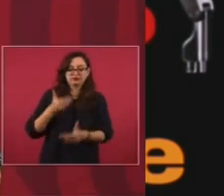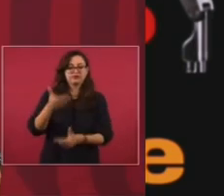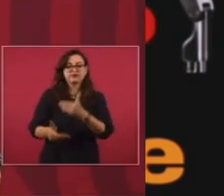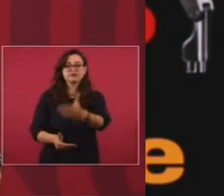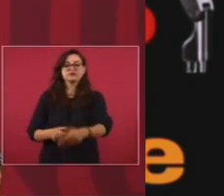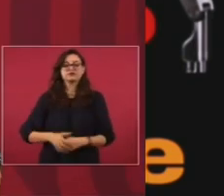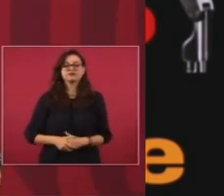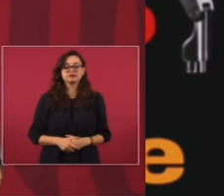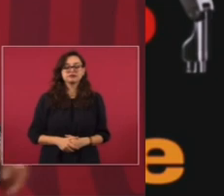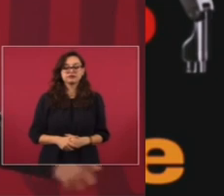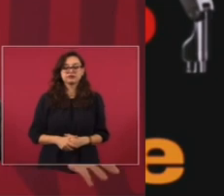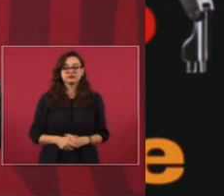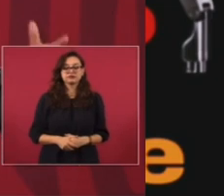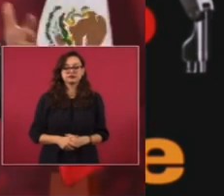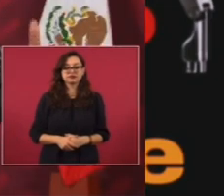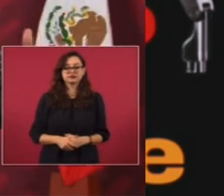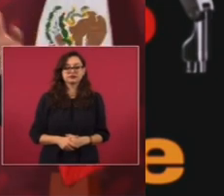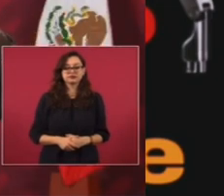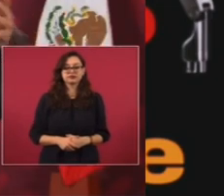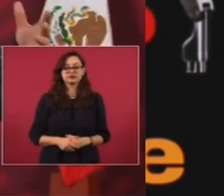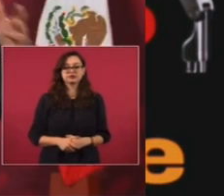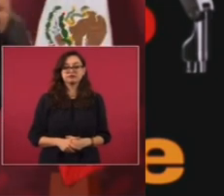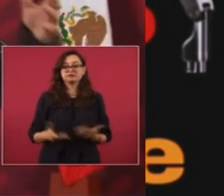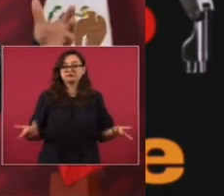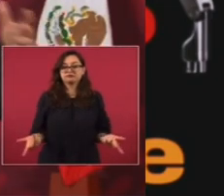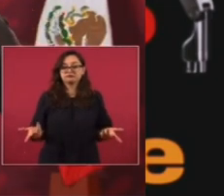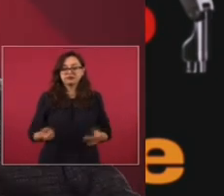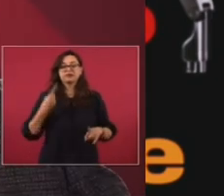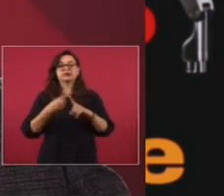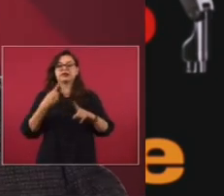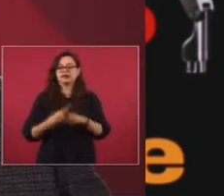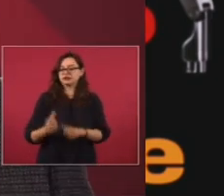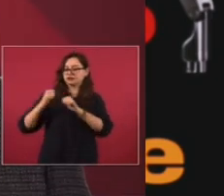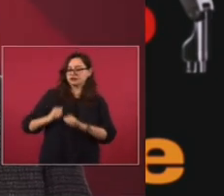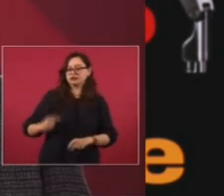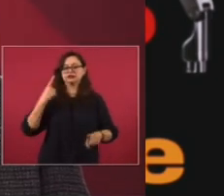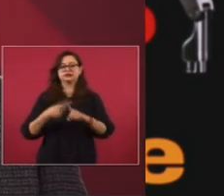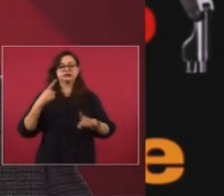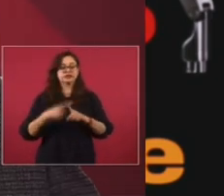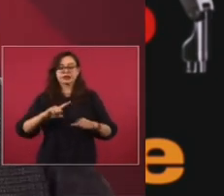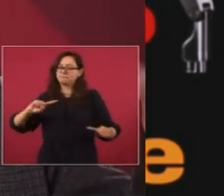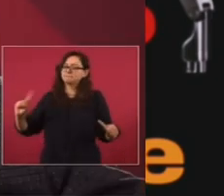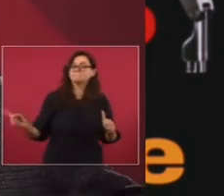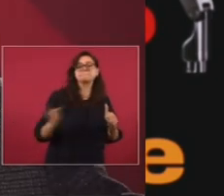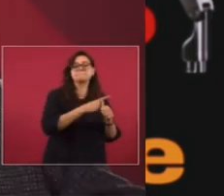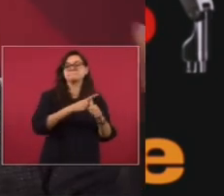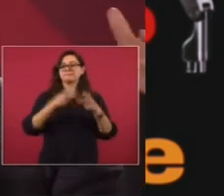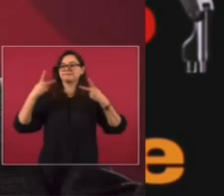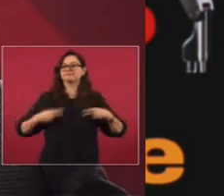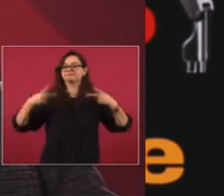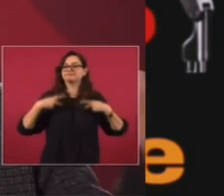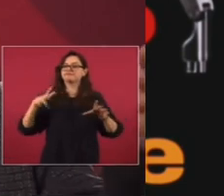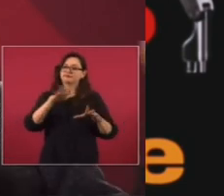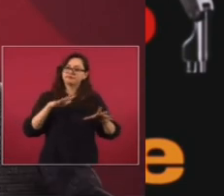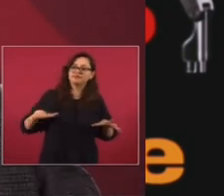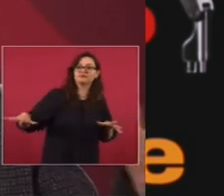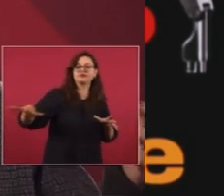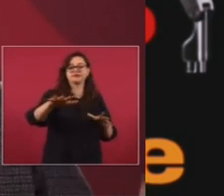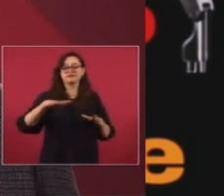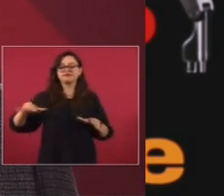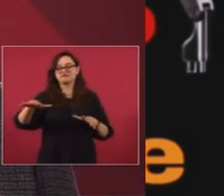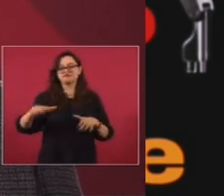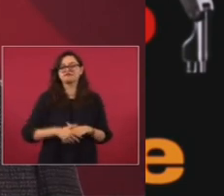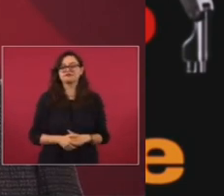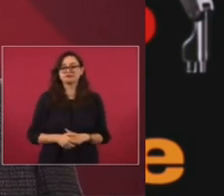las hagan o no más van siguiendo ciegos para adelante o quedándose en el mismo lugar, pero ahí no más están ciegos sin hacer preguntas.